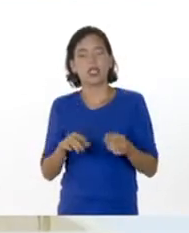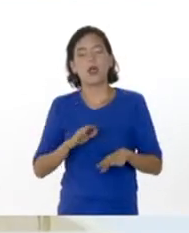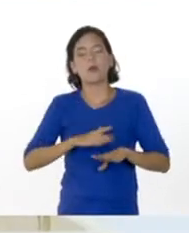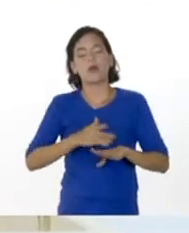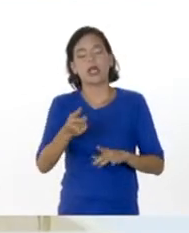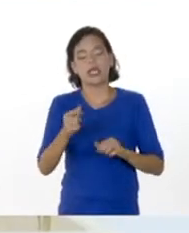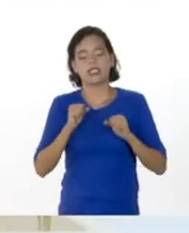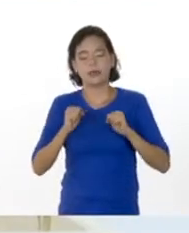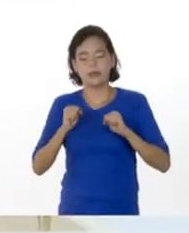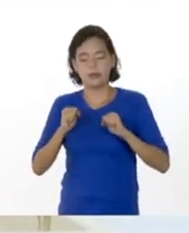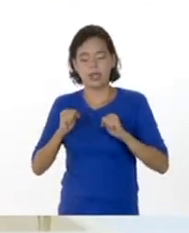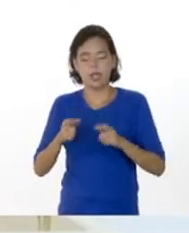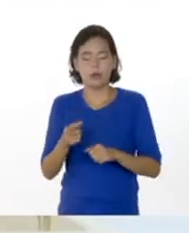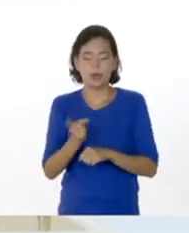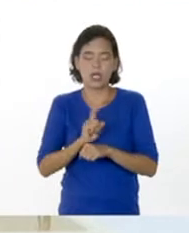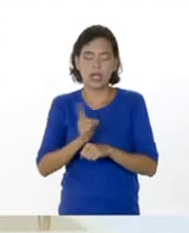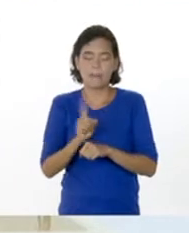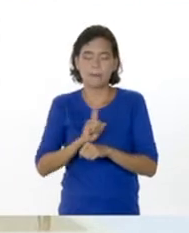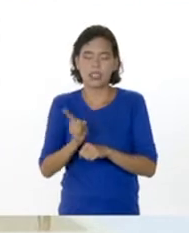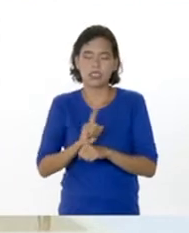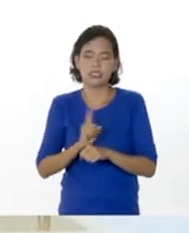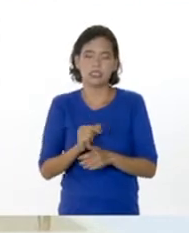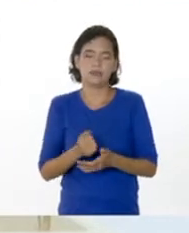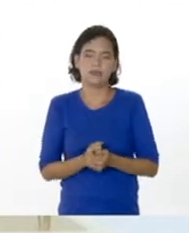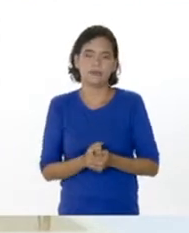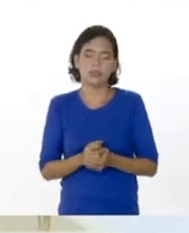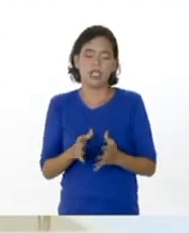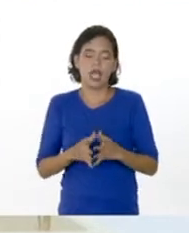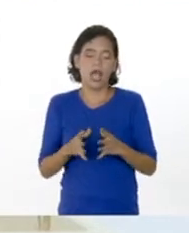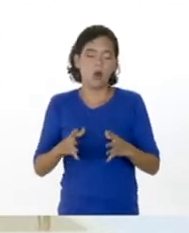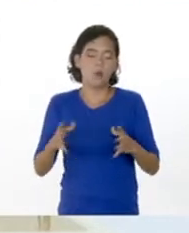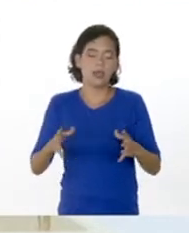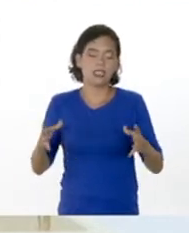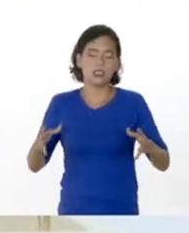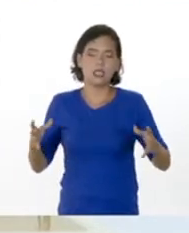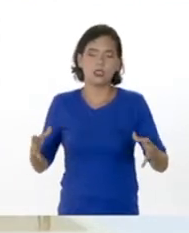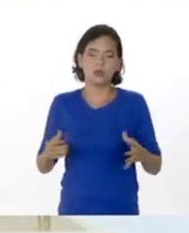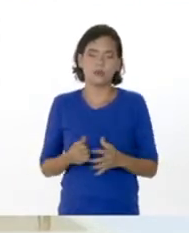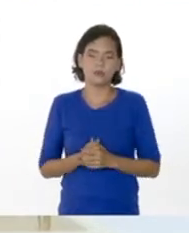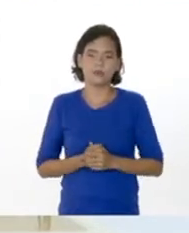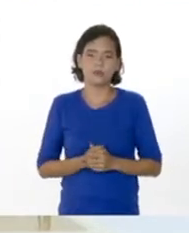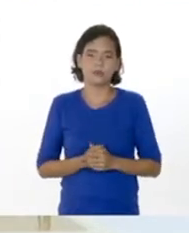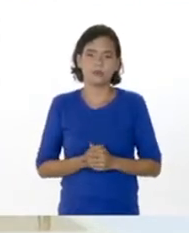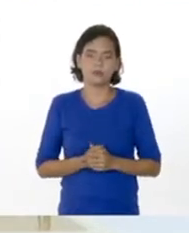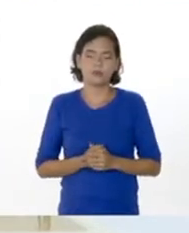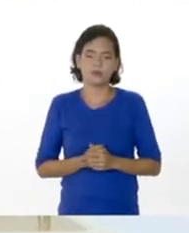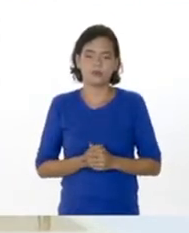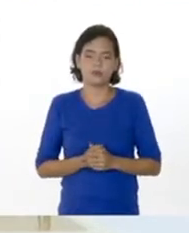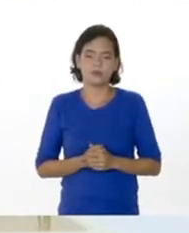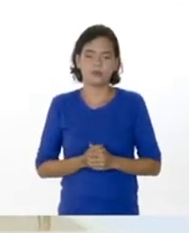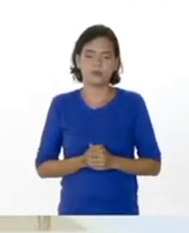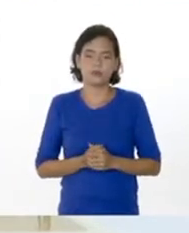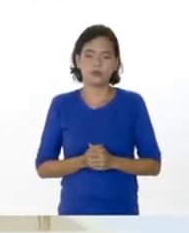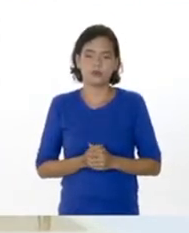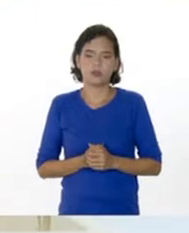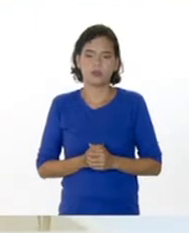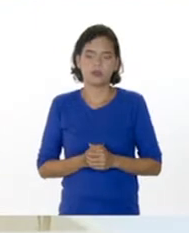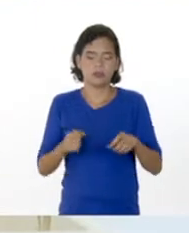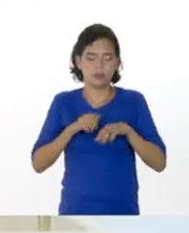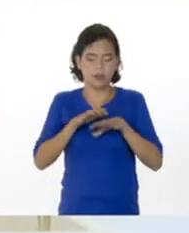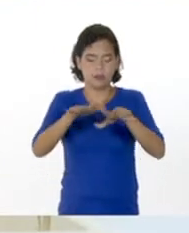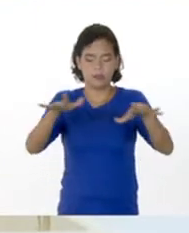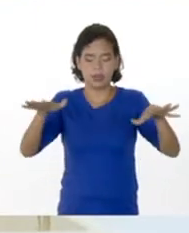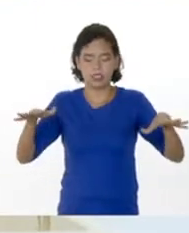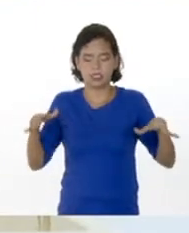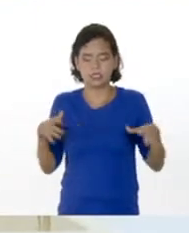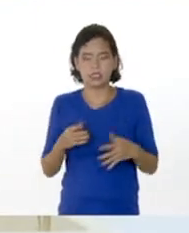pues estas vibrarán con mayor velocidad, incrementando entonces así su esparcirse en